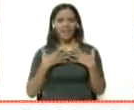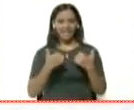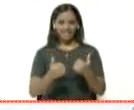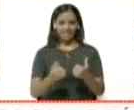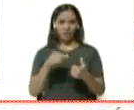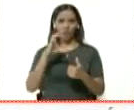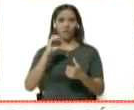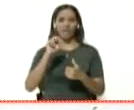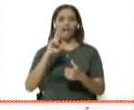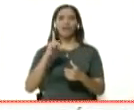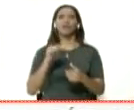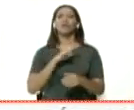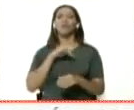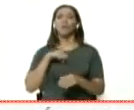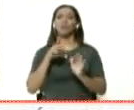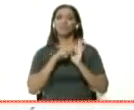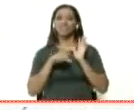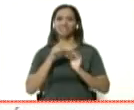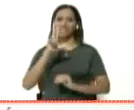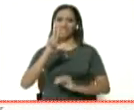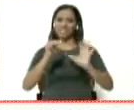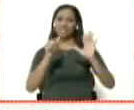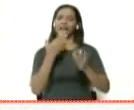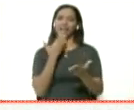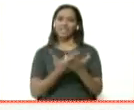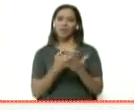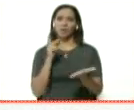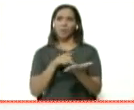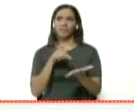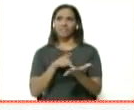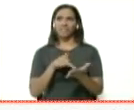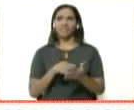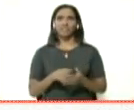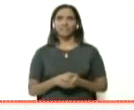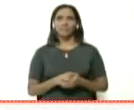cartera de salud en nuestro programa 360. Agradecemos su presencia.